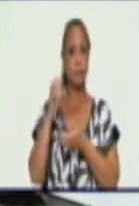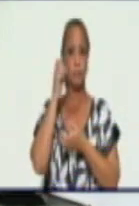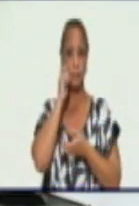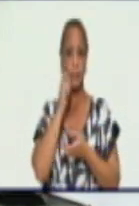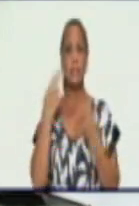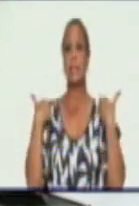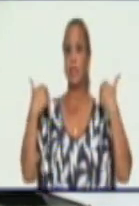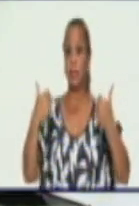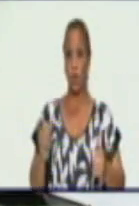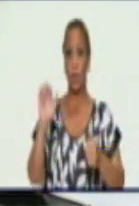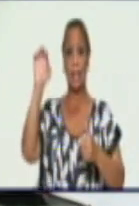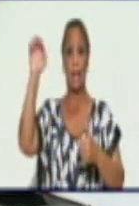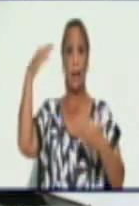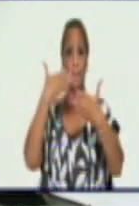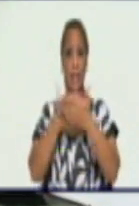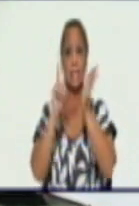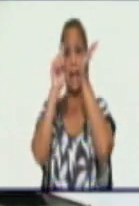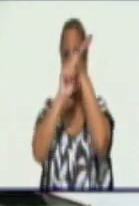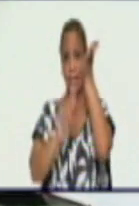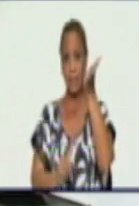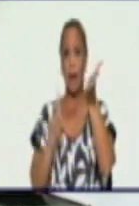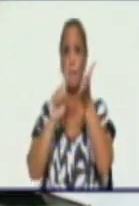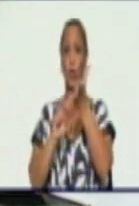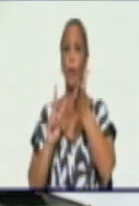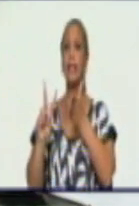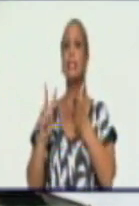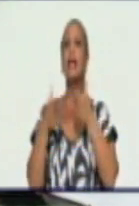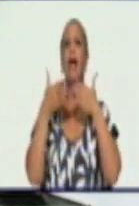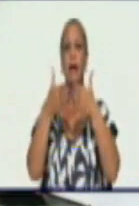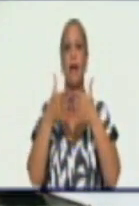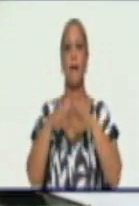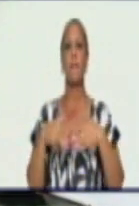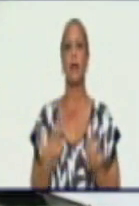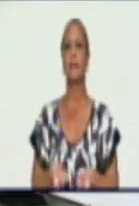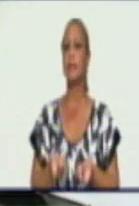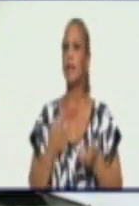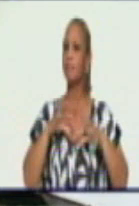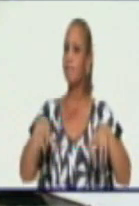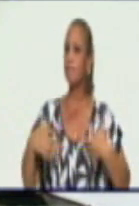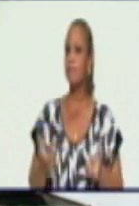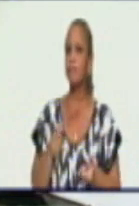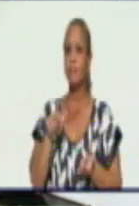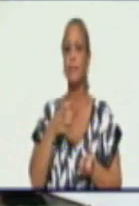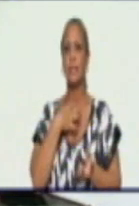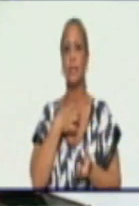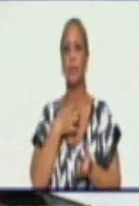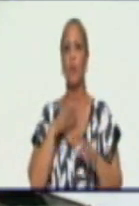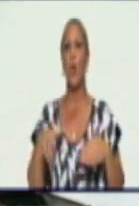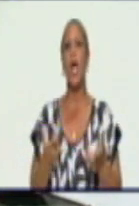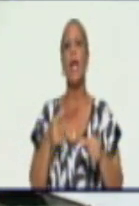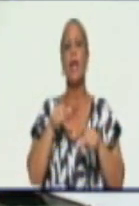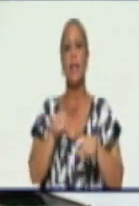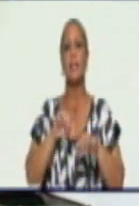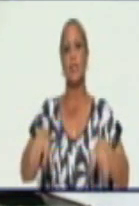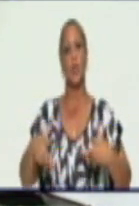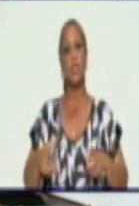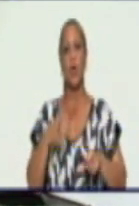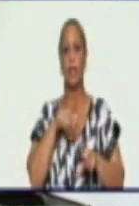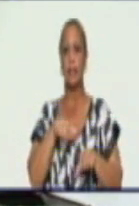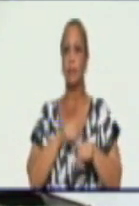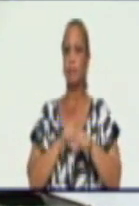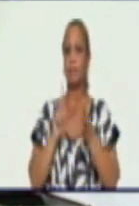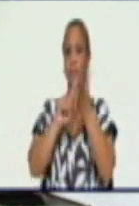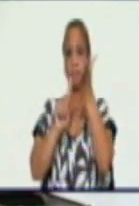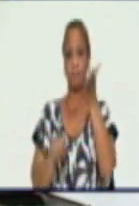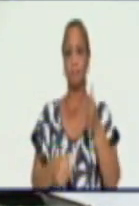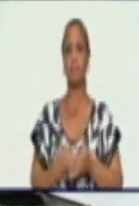...director de la empresa eléctrica en la provincia de Granma. Heider, ¿qué panorámica tenemos en este momento? ¿Cuál es la situación desde el punto